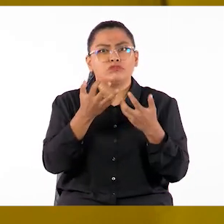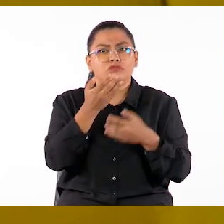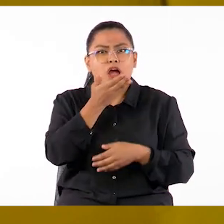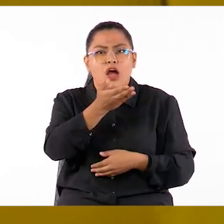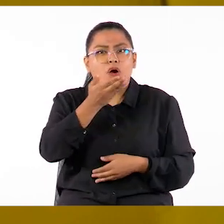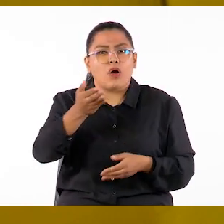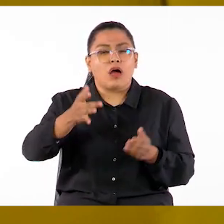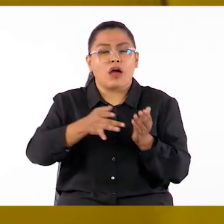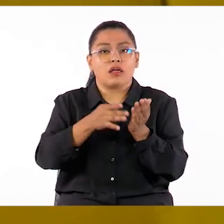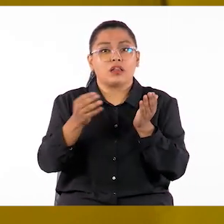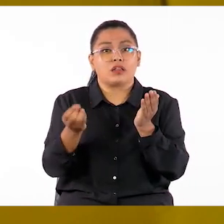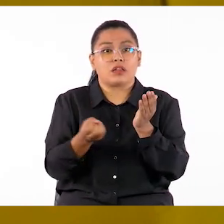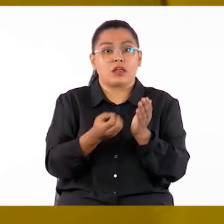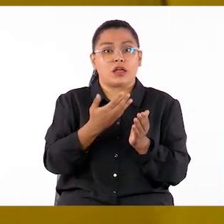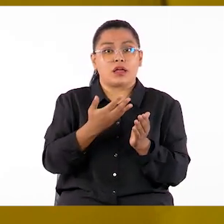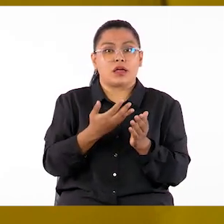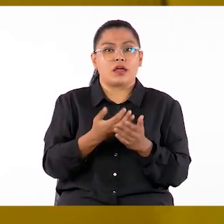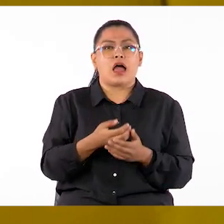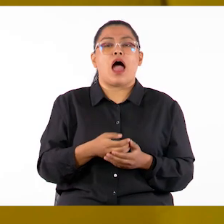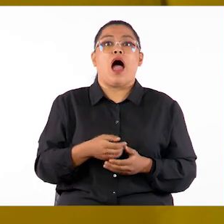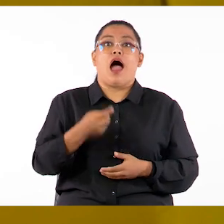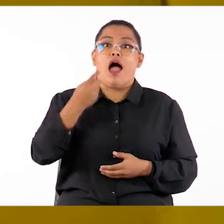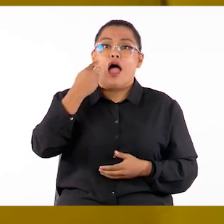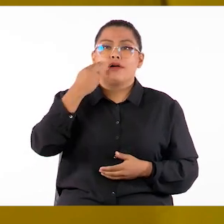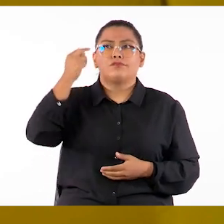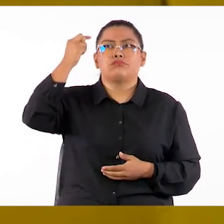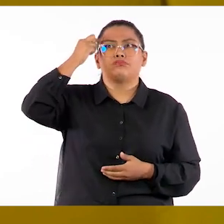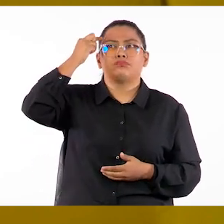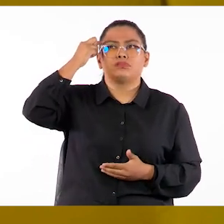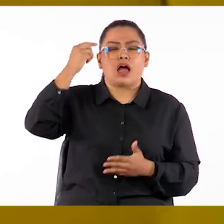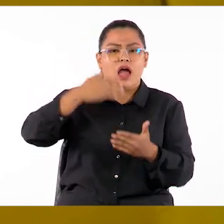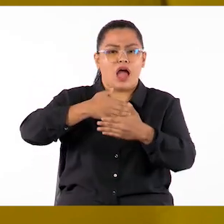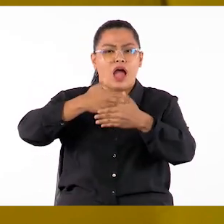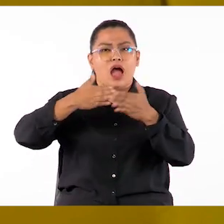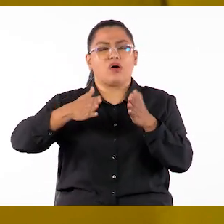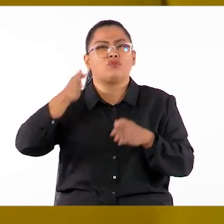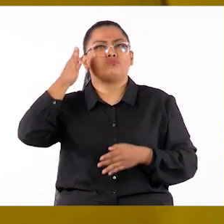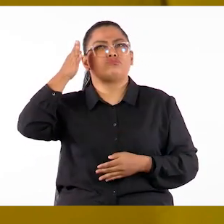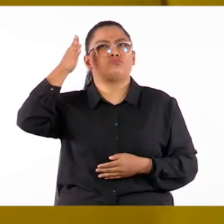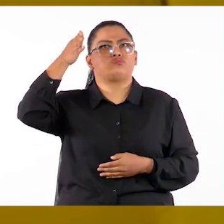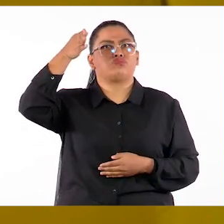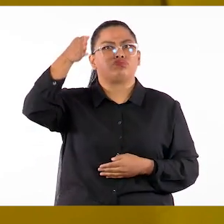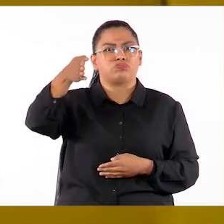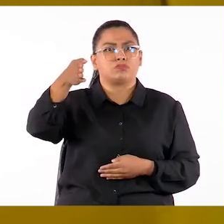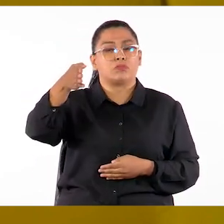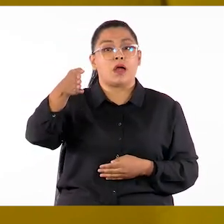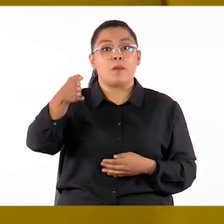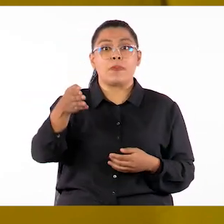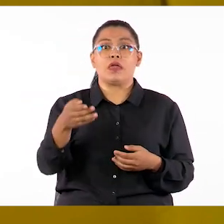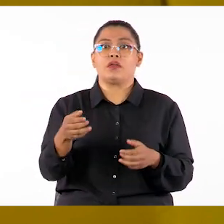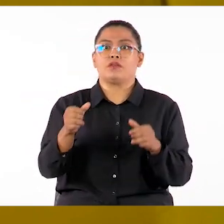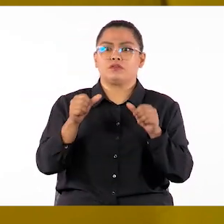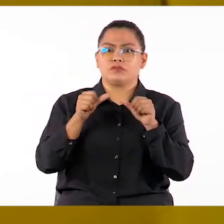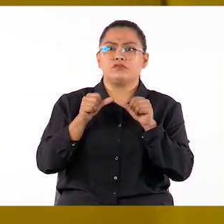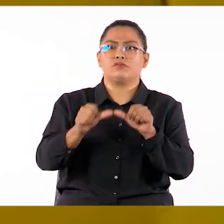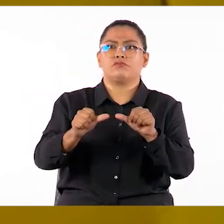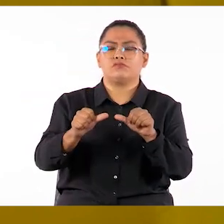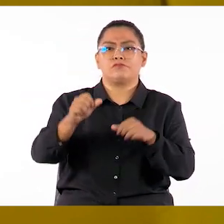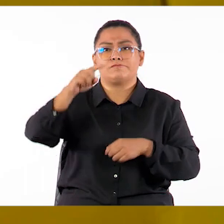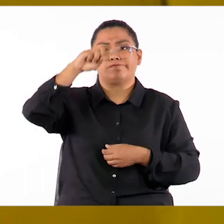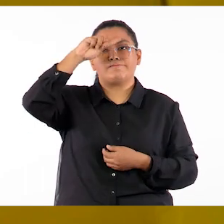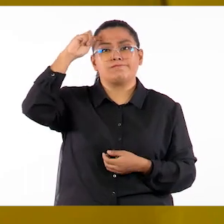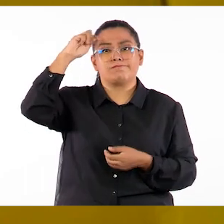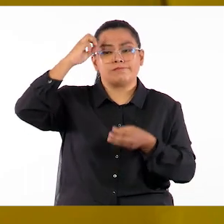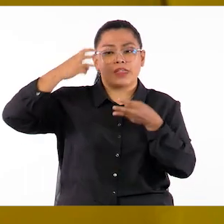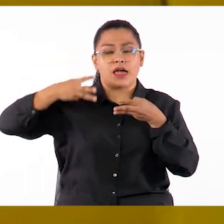lo que familiarizamos como Aula del Futuro. Sin embargo, en estos salones se siguen trabajando bajo la metodología